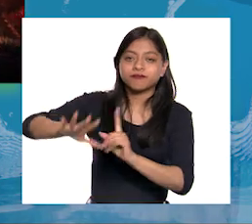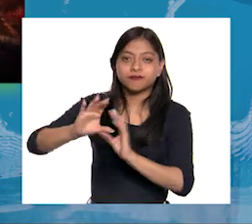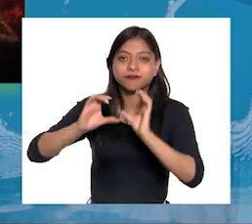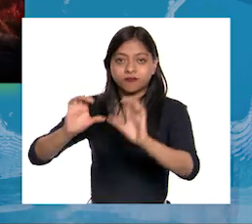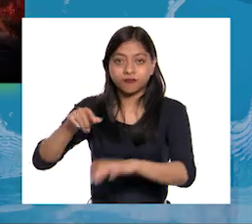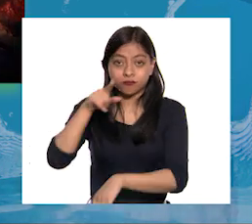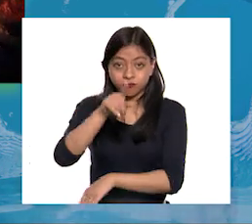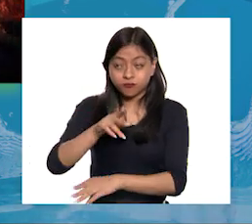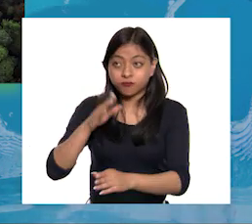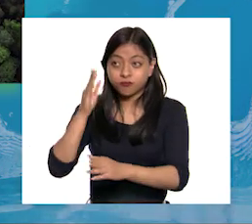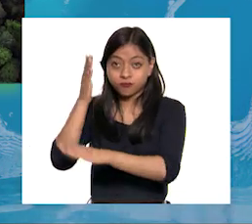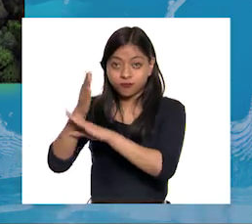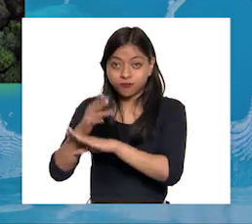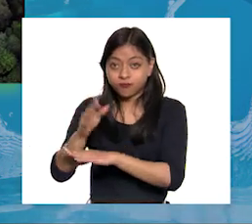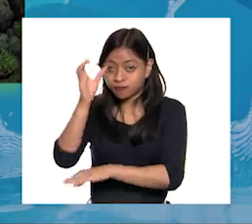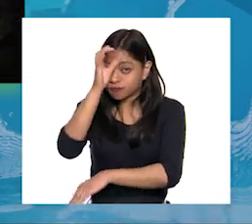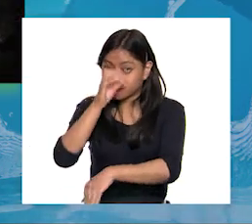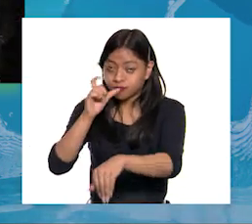del lugar que visitaré